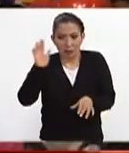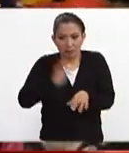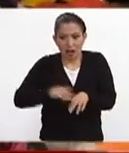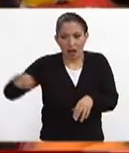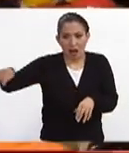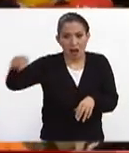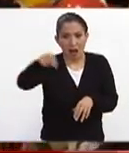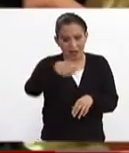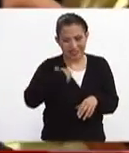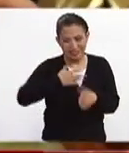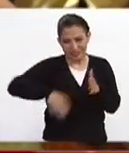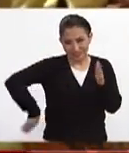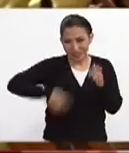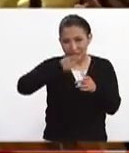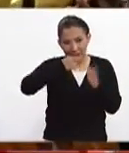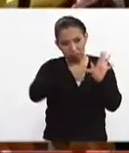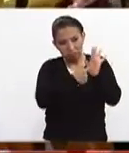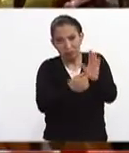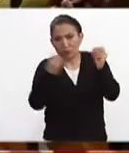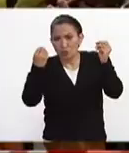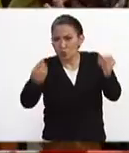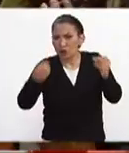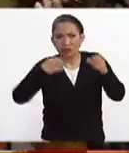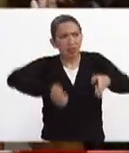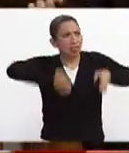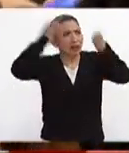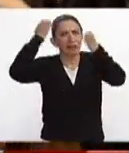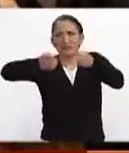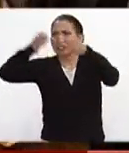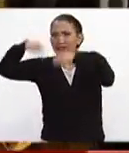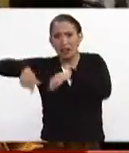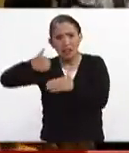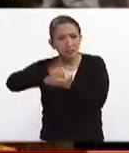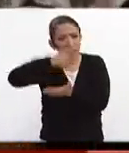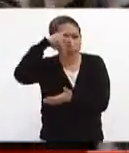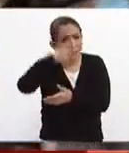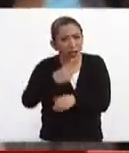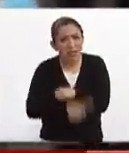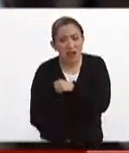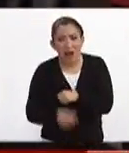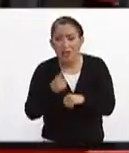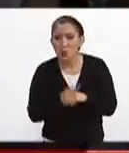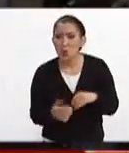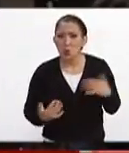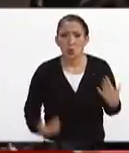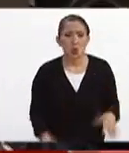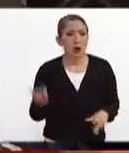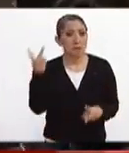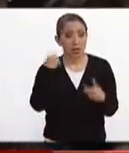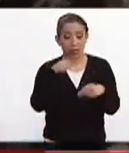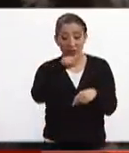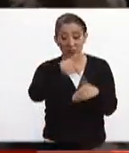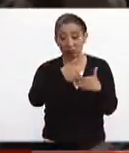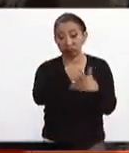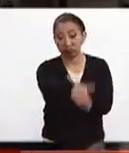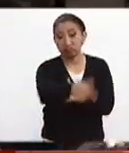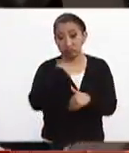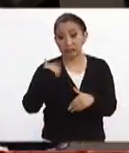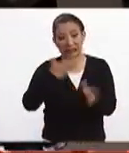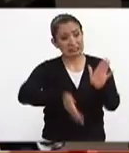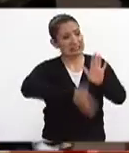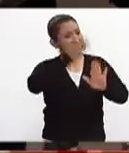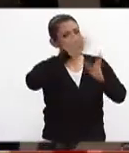le dábamos cuenta de la cantidad de edificios tan solo aquí en la Ciudad de México dañados vendrá una etapa de reconstrucción